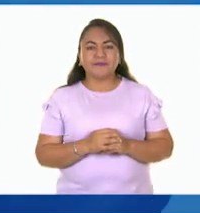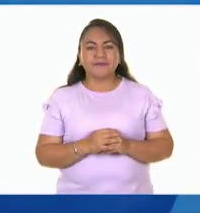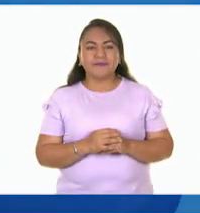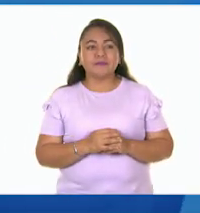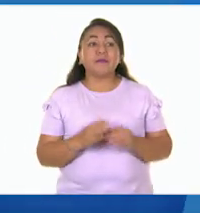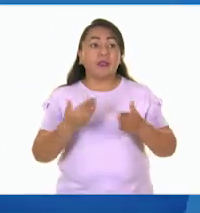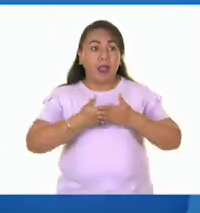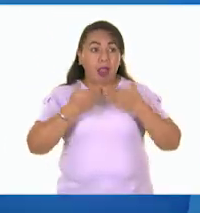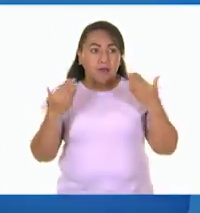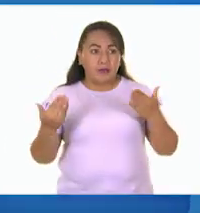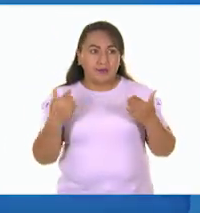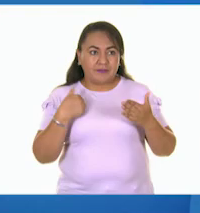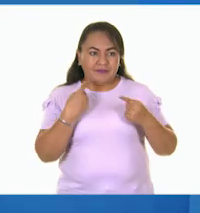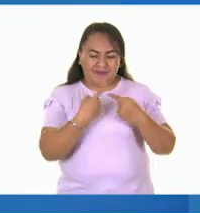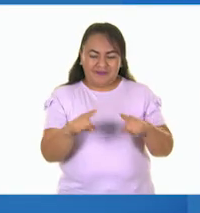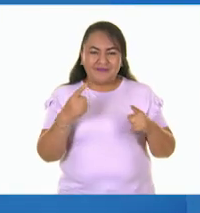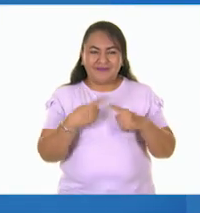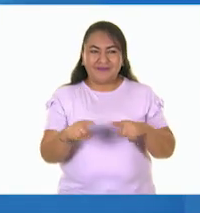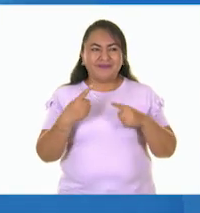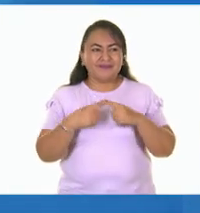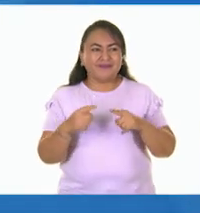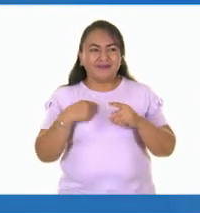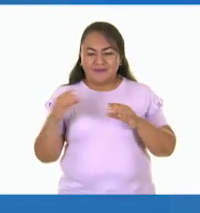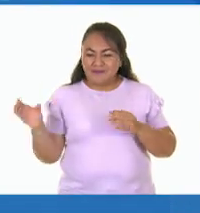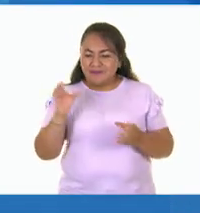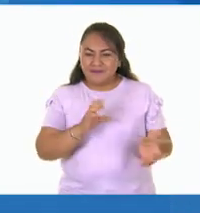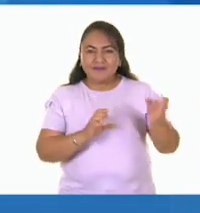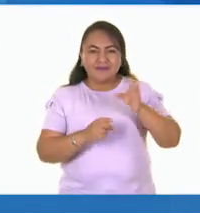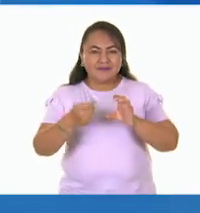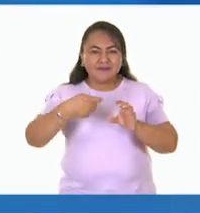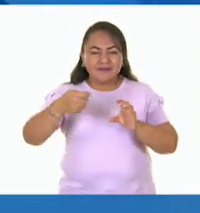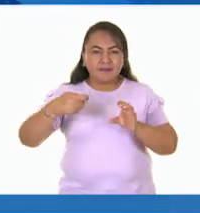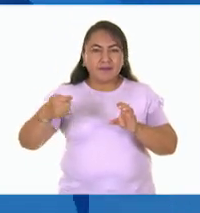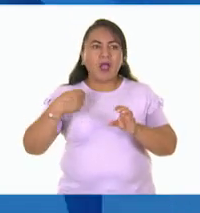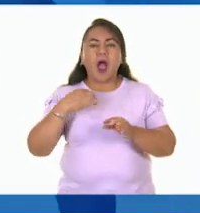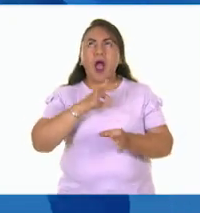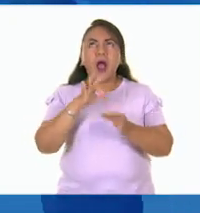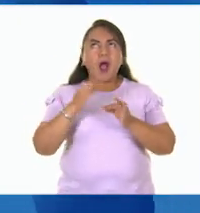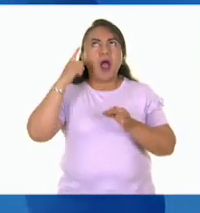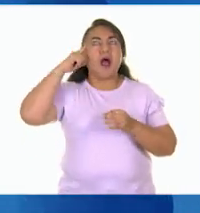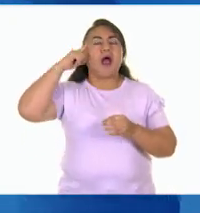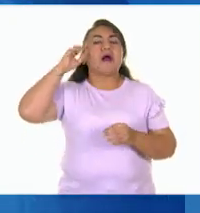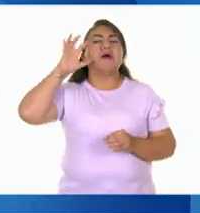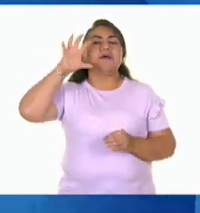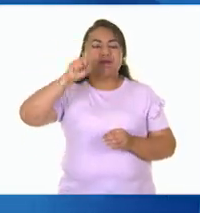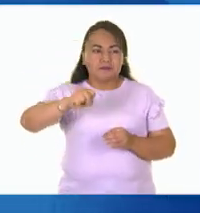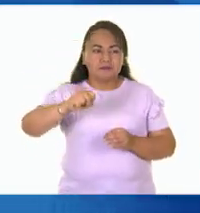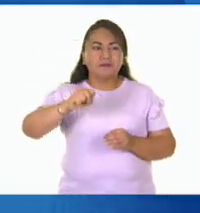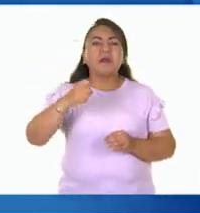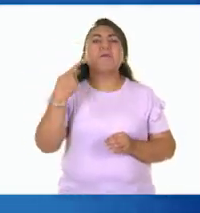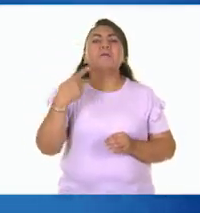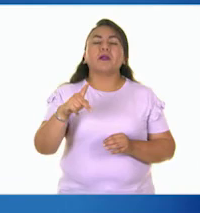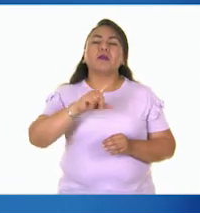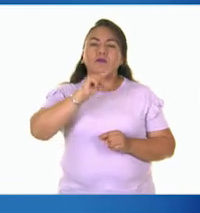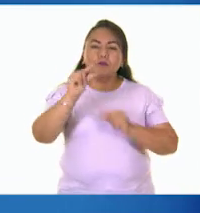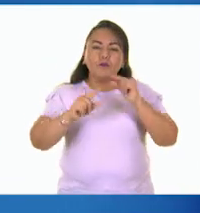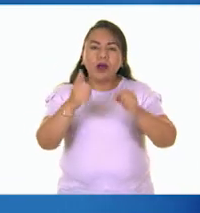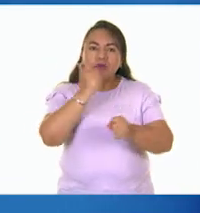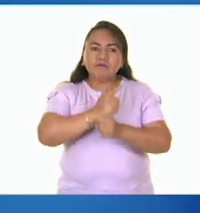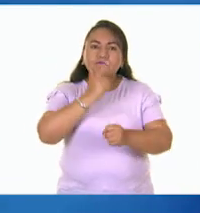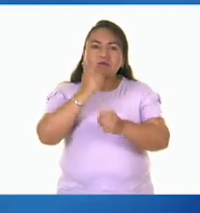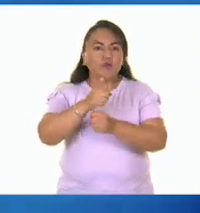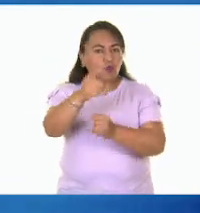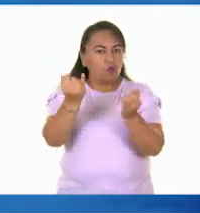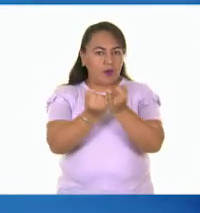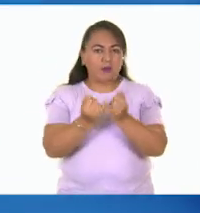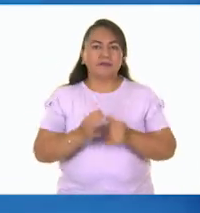Ahora que he frotado estas texturas, ya tengo algo en mi cabeza, pero dejaré que lo vayan descubriendo